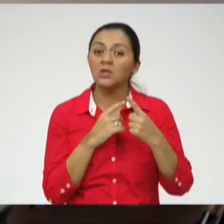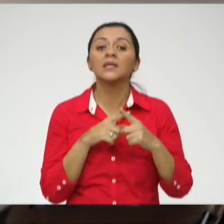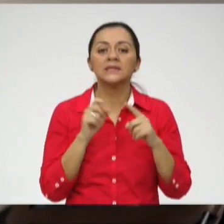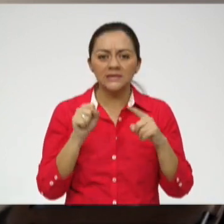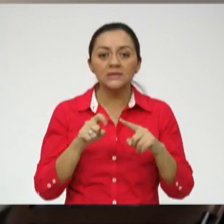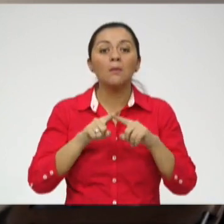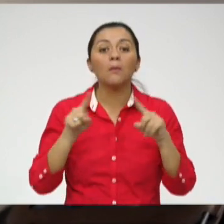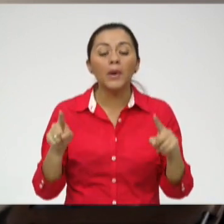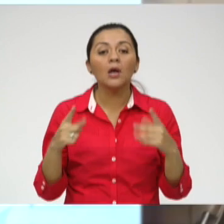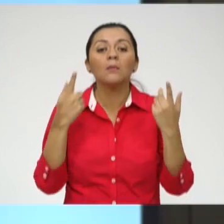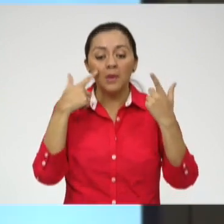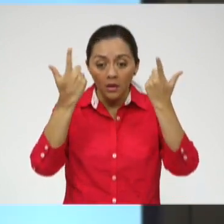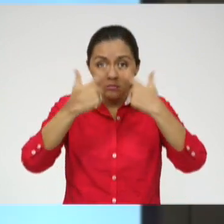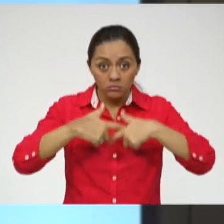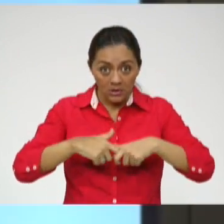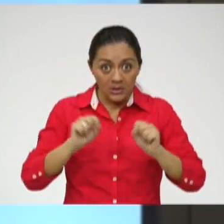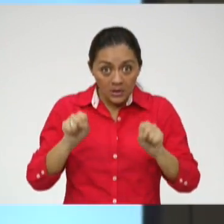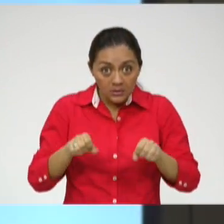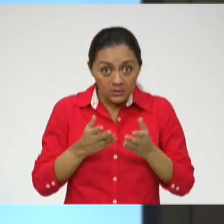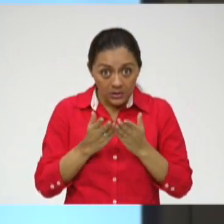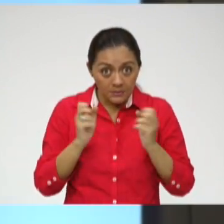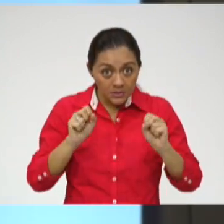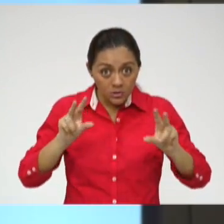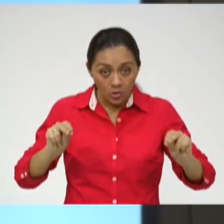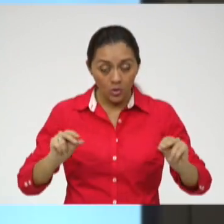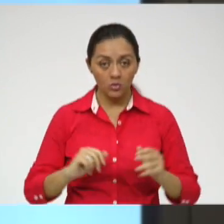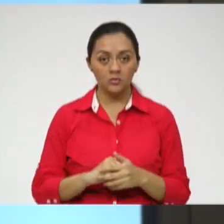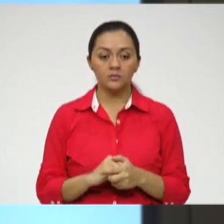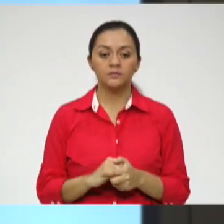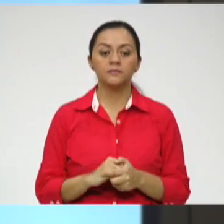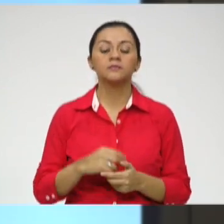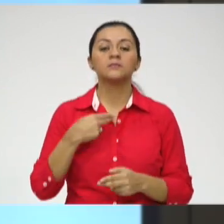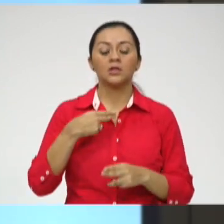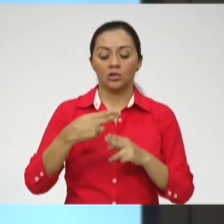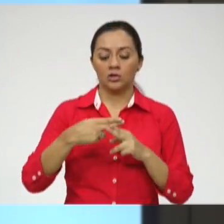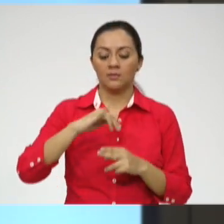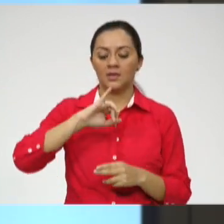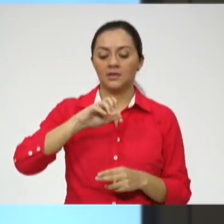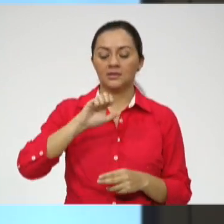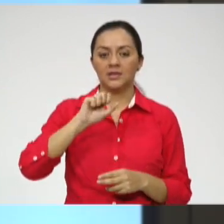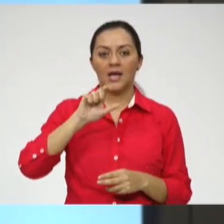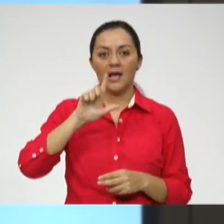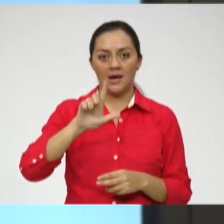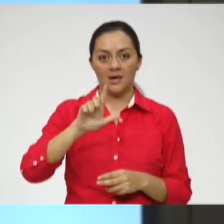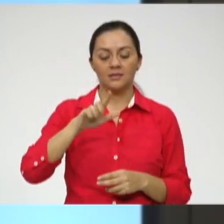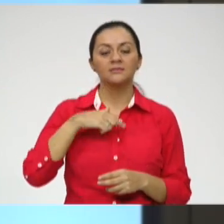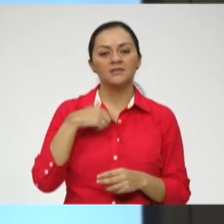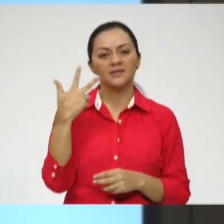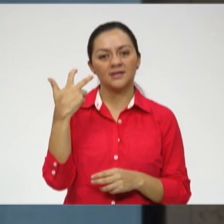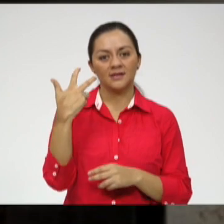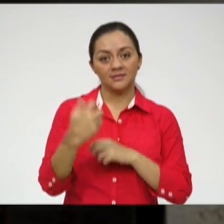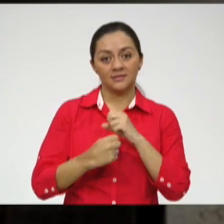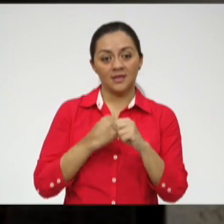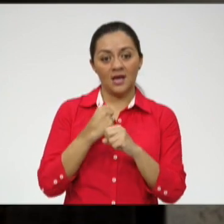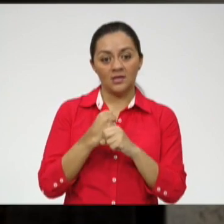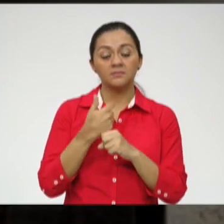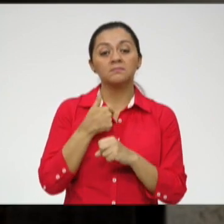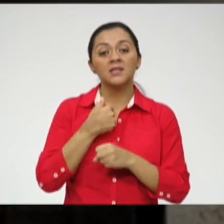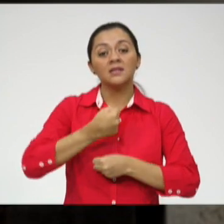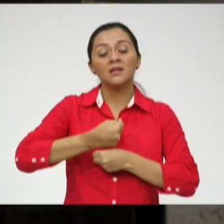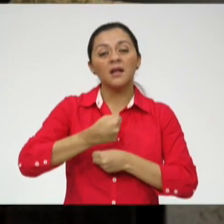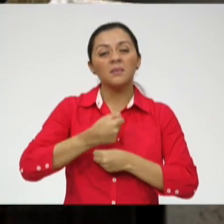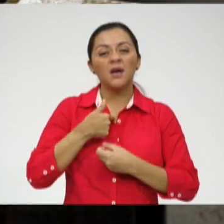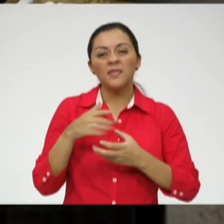globalidad de la persona. Mi nombre es Yael y tengo 13 años. Mi actividad favorita